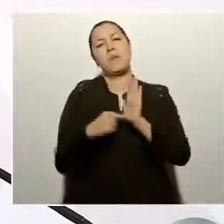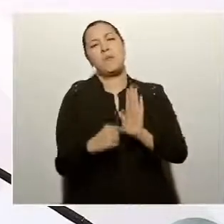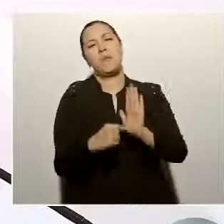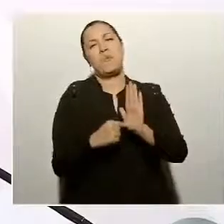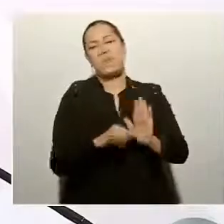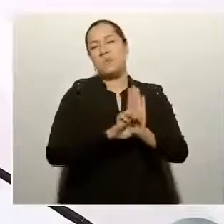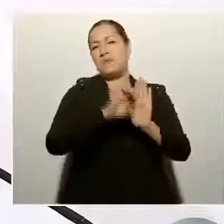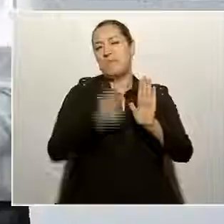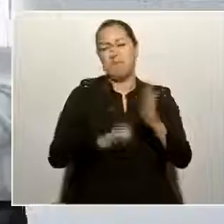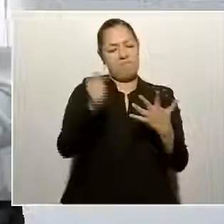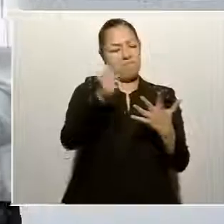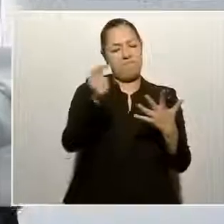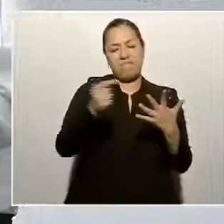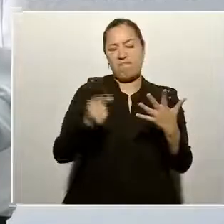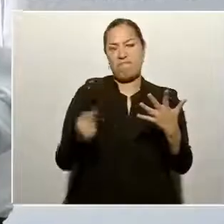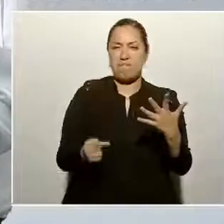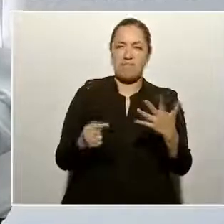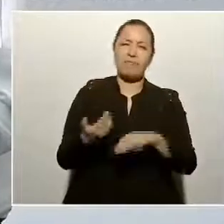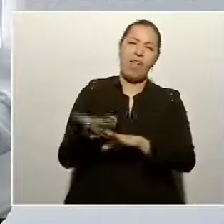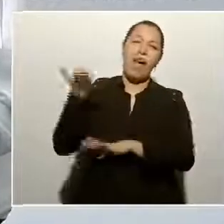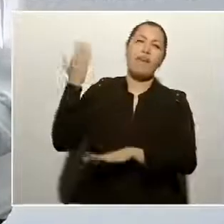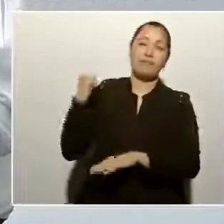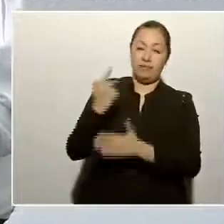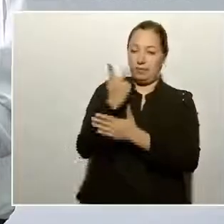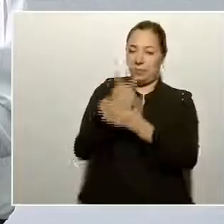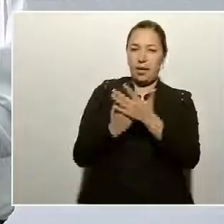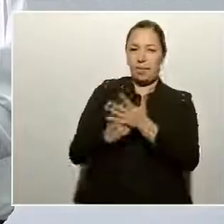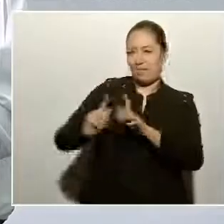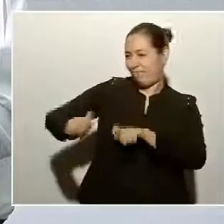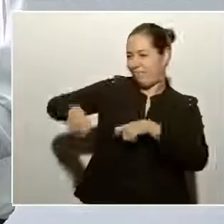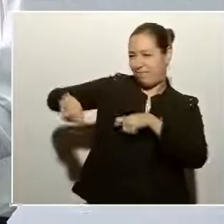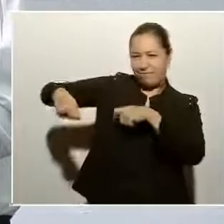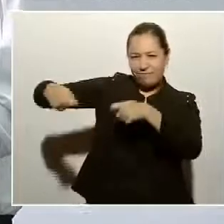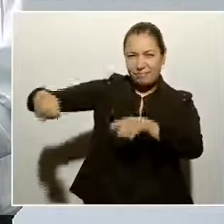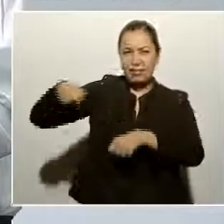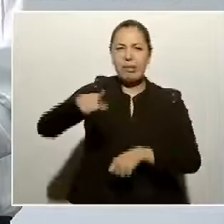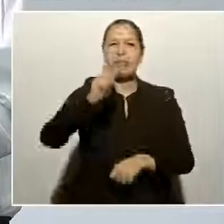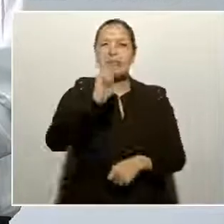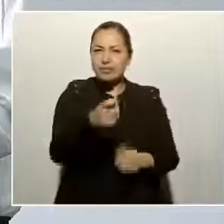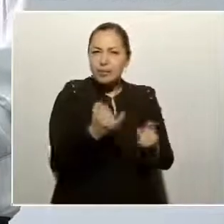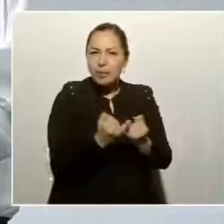Hay un programa que se heredó de bebederos en las escuelas.